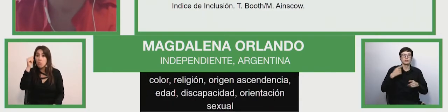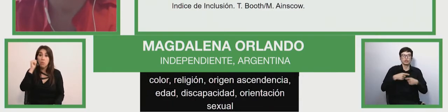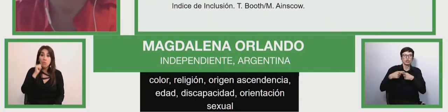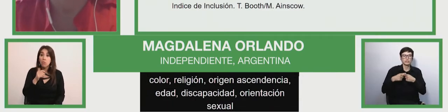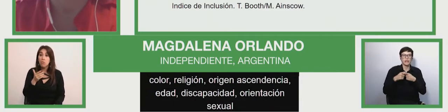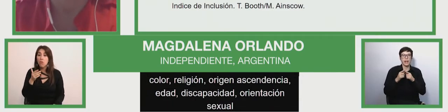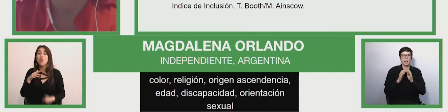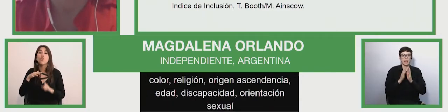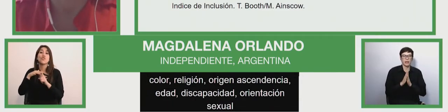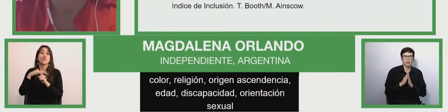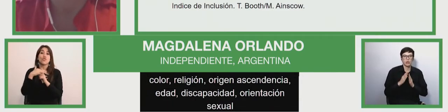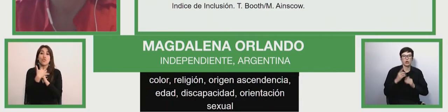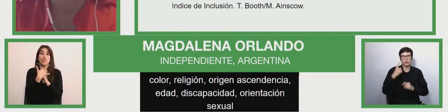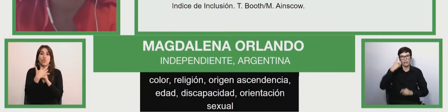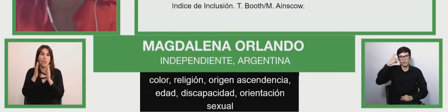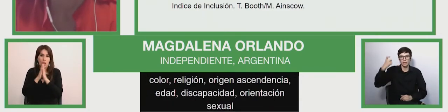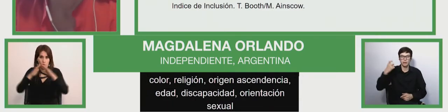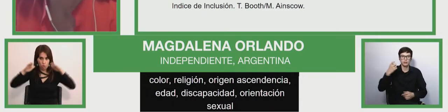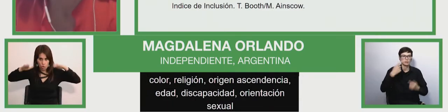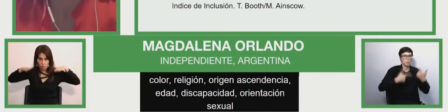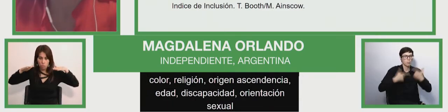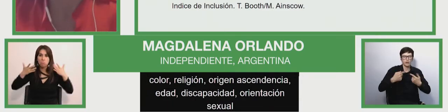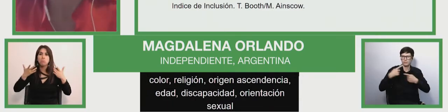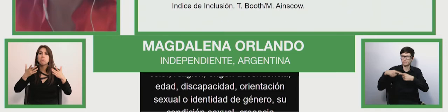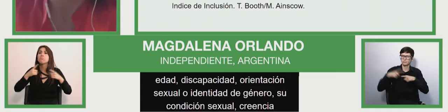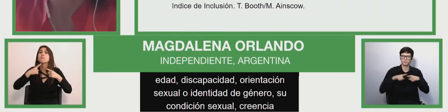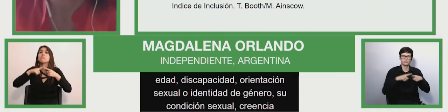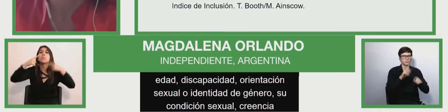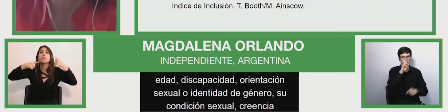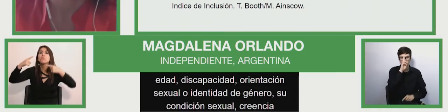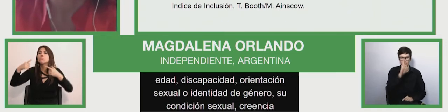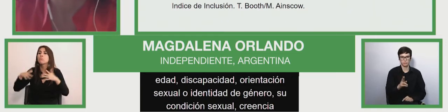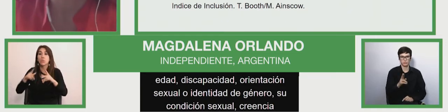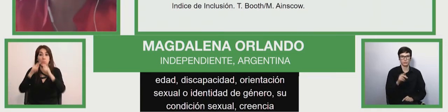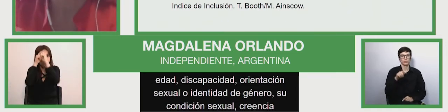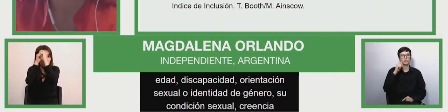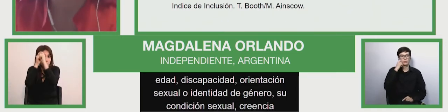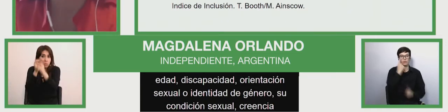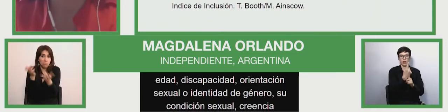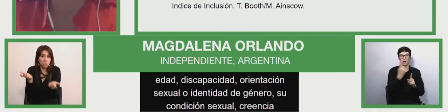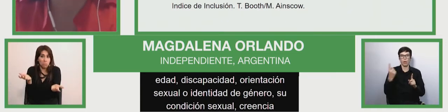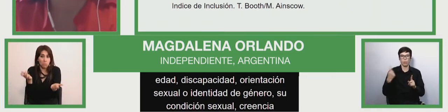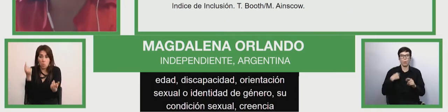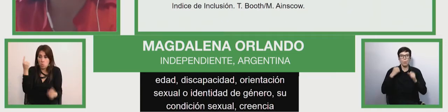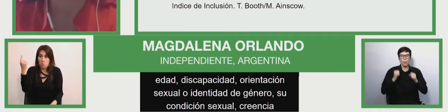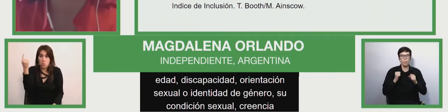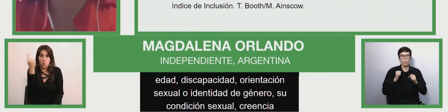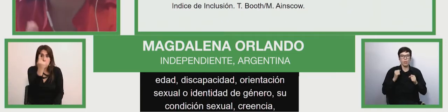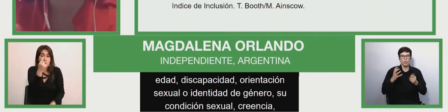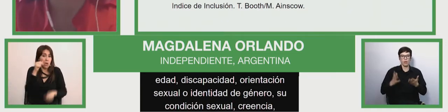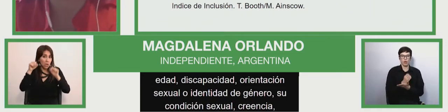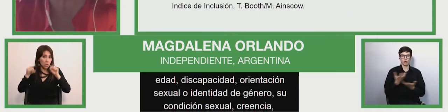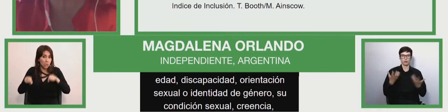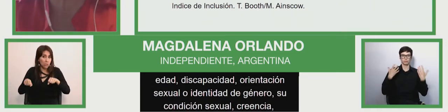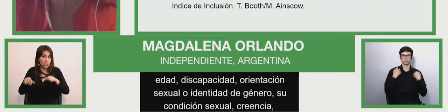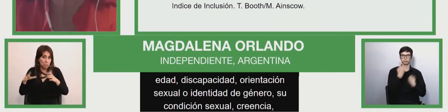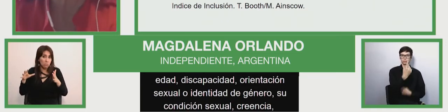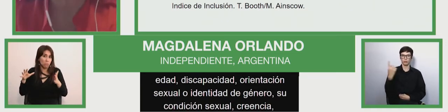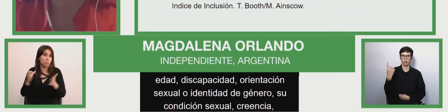y actividad política. Al margen de la profundización que cada uno pueda hacer desde su rol, porque no